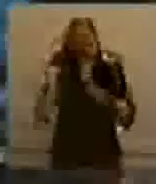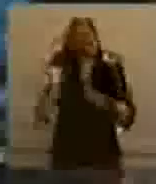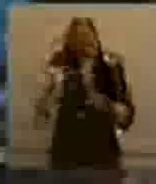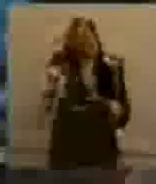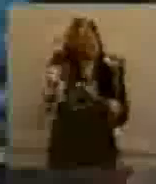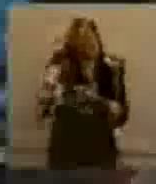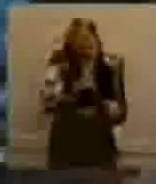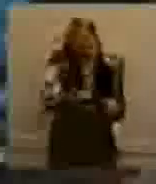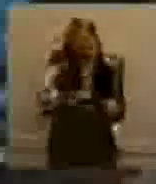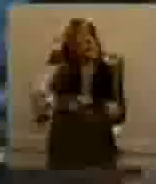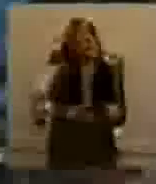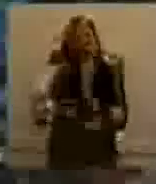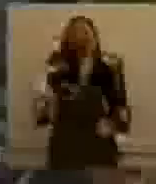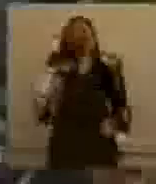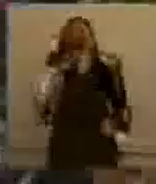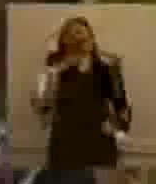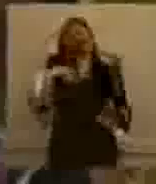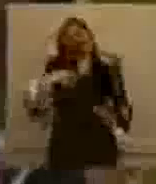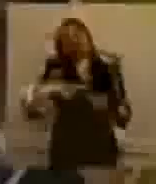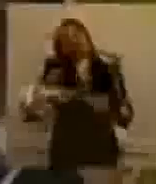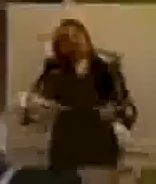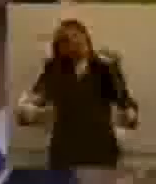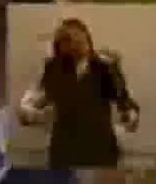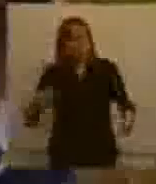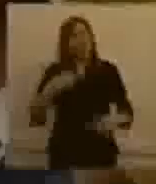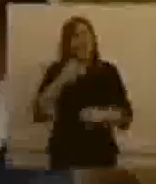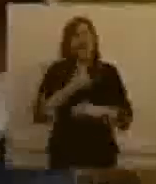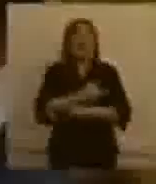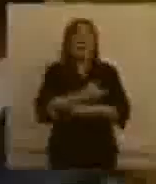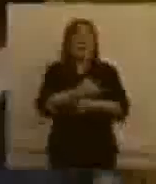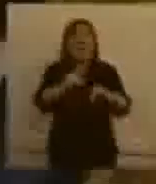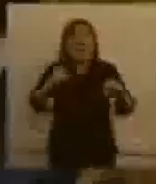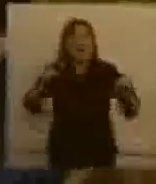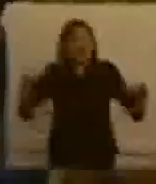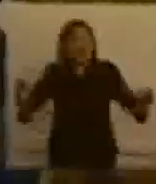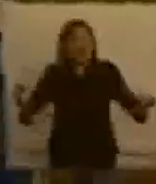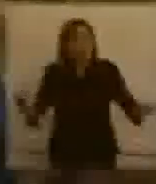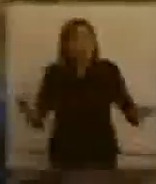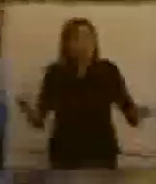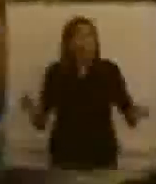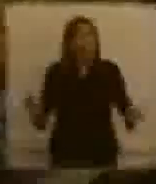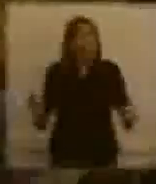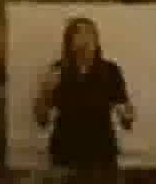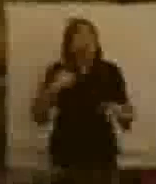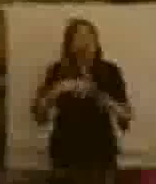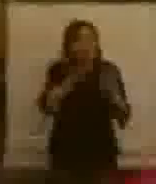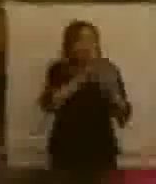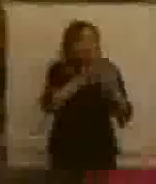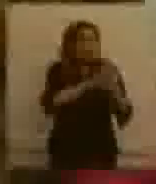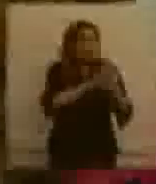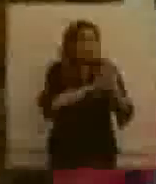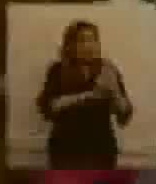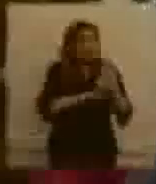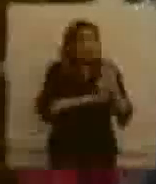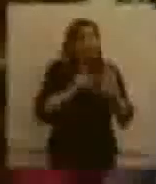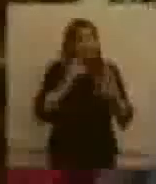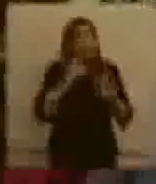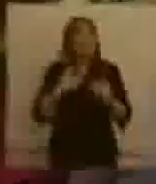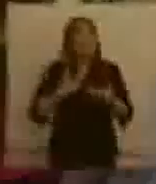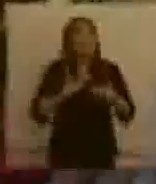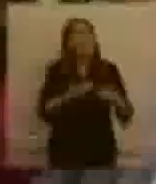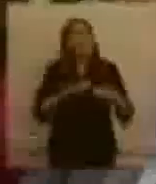ganadería, defensa, industria, entre otros, anunciaron que estábamos analizando las medidas de mitigación